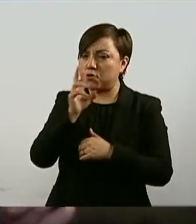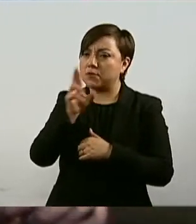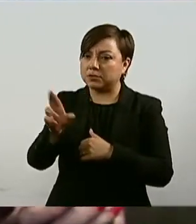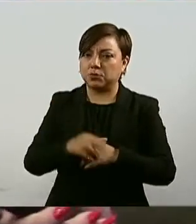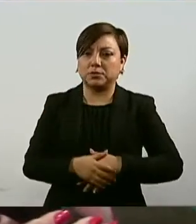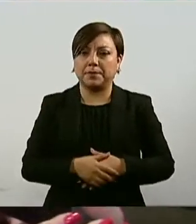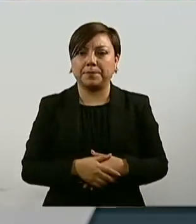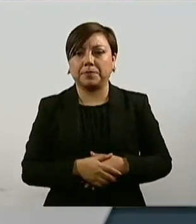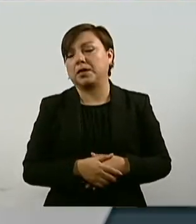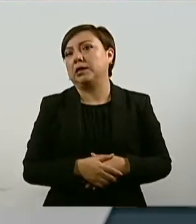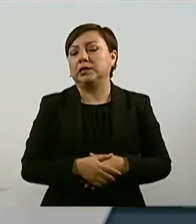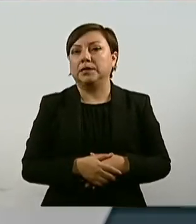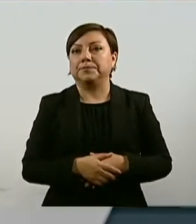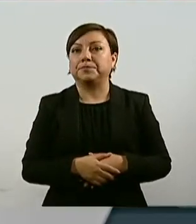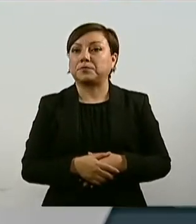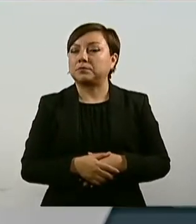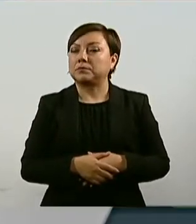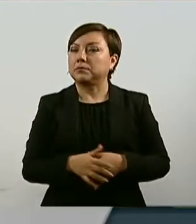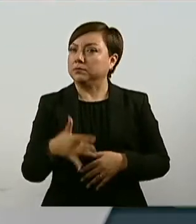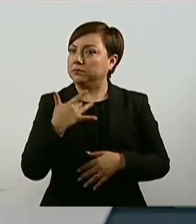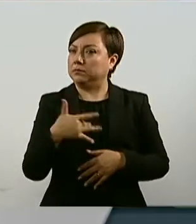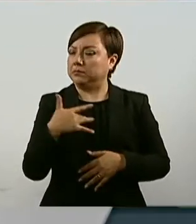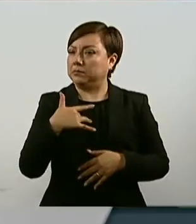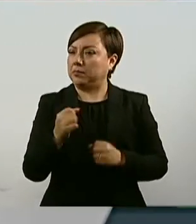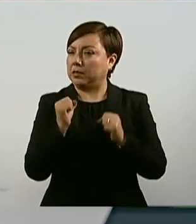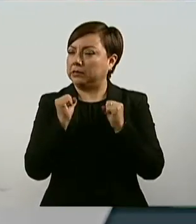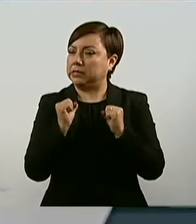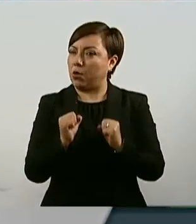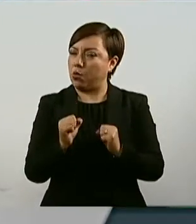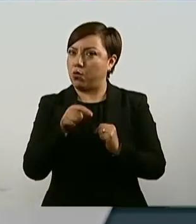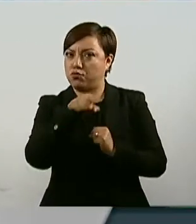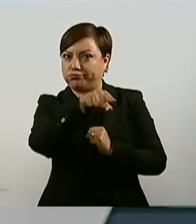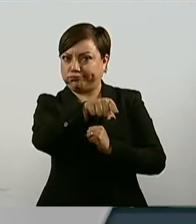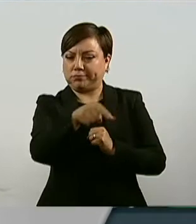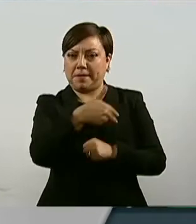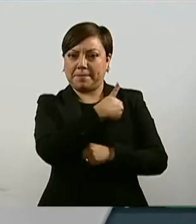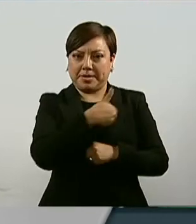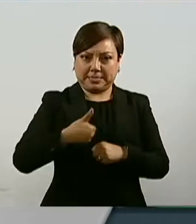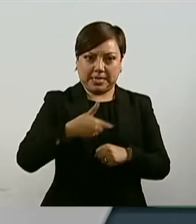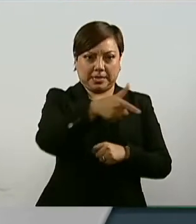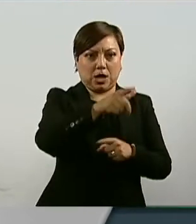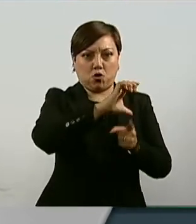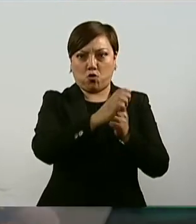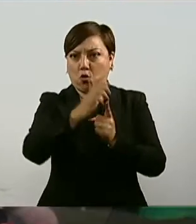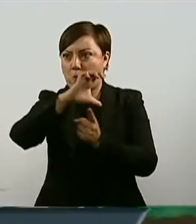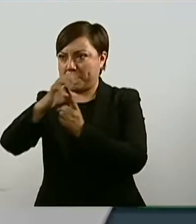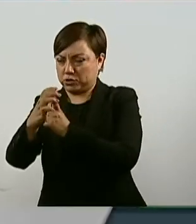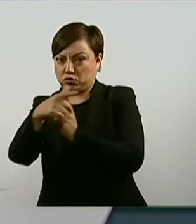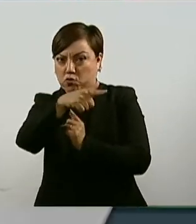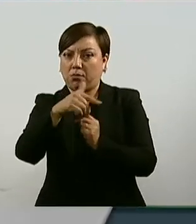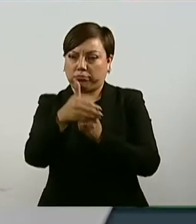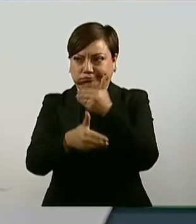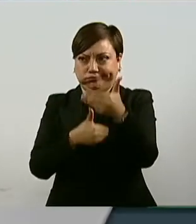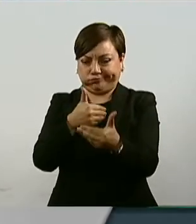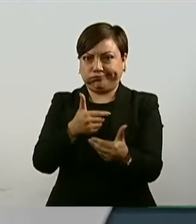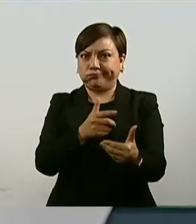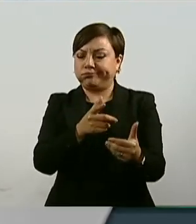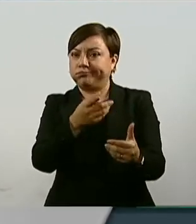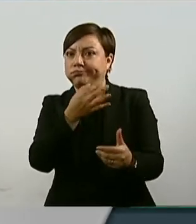Seguramente esa respuesta la darán los presidentes de las comisiones a donde turnamos esta